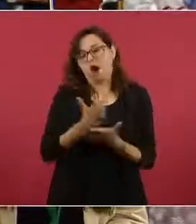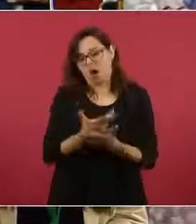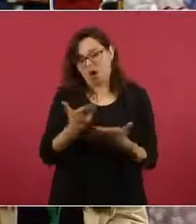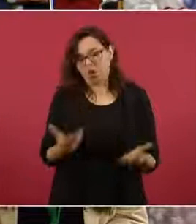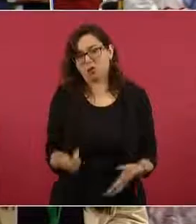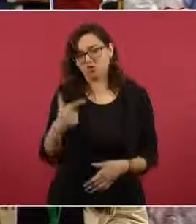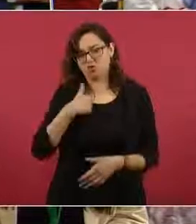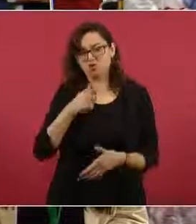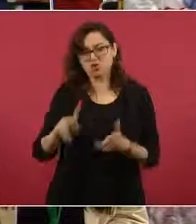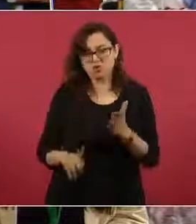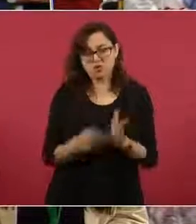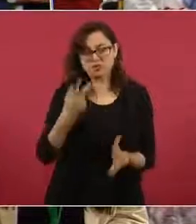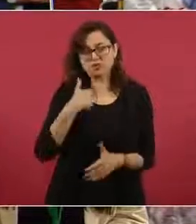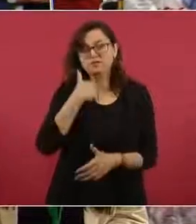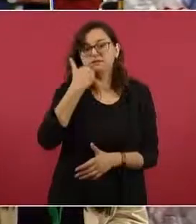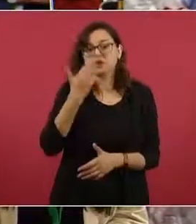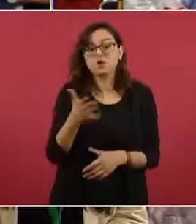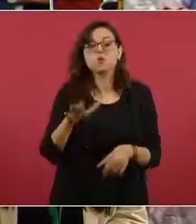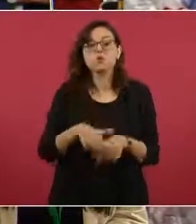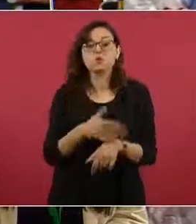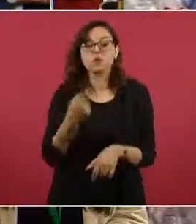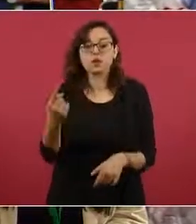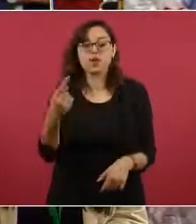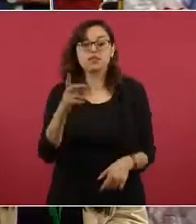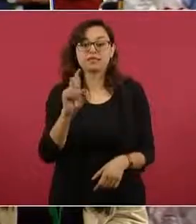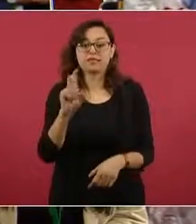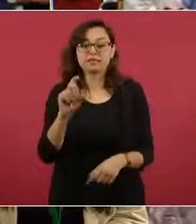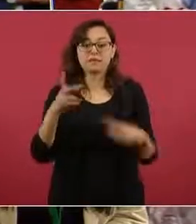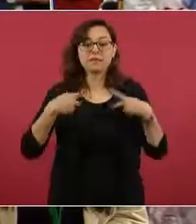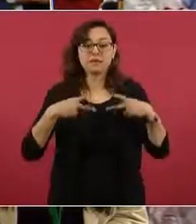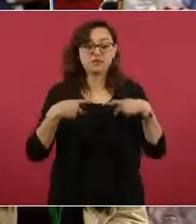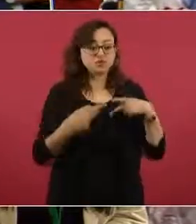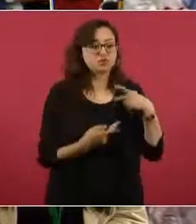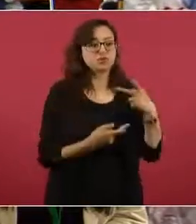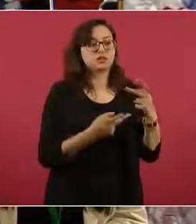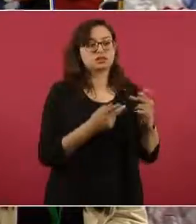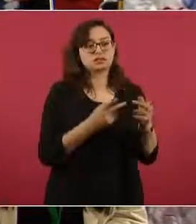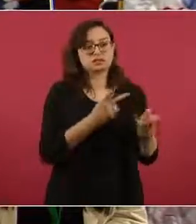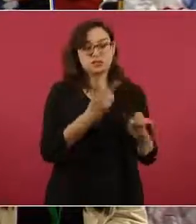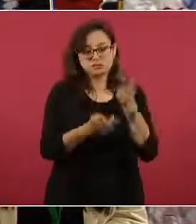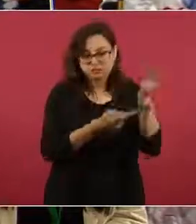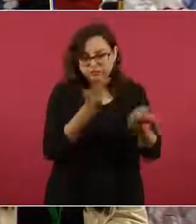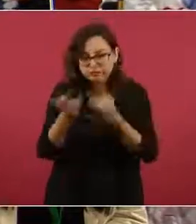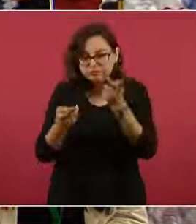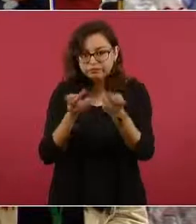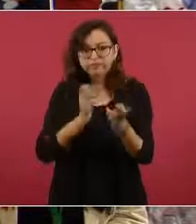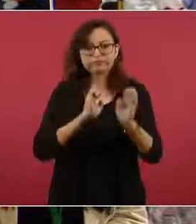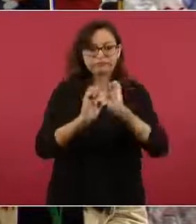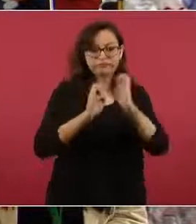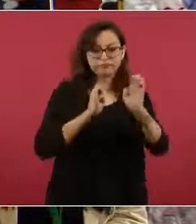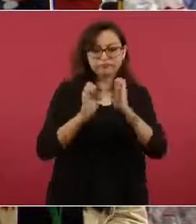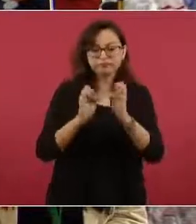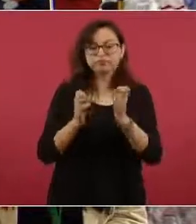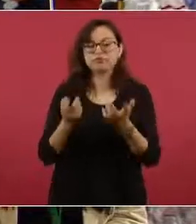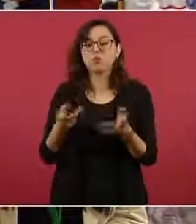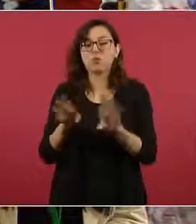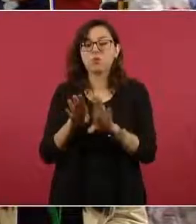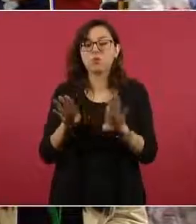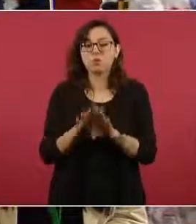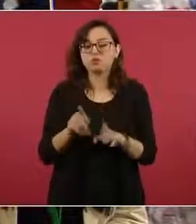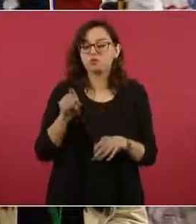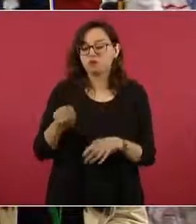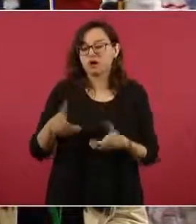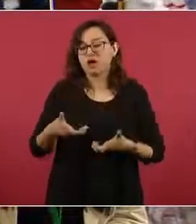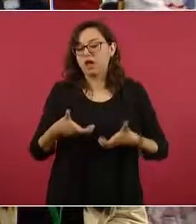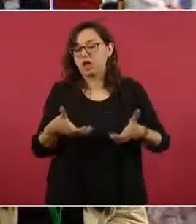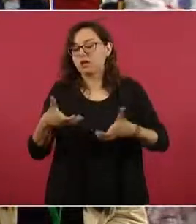más de 30 trabajadores, este departamento se dedica a evaluar el aforo de vehicular que hay en